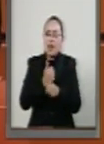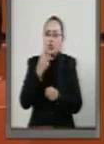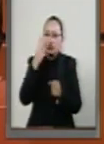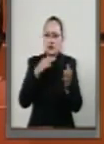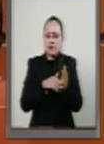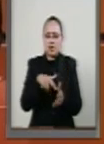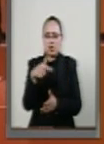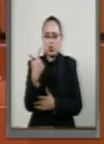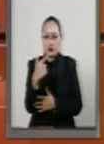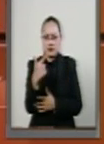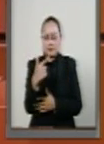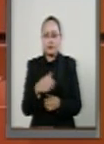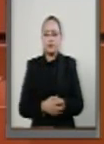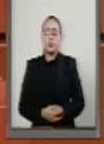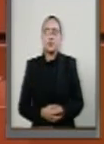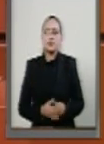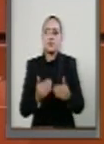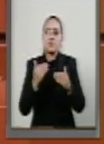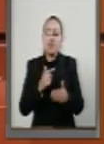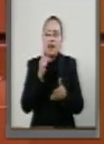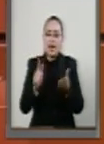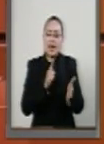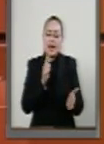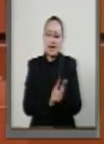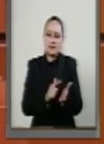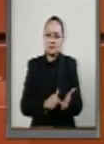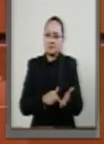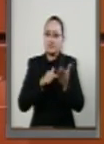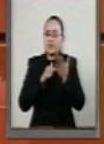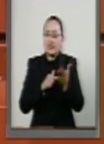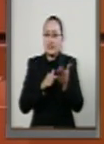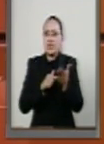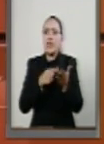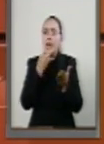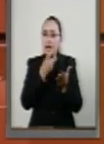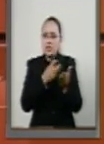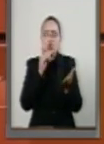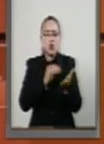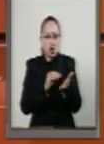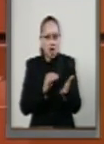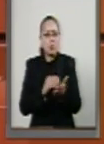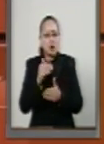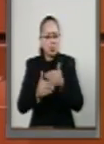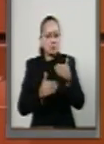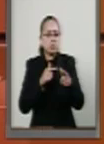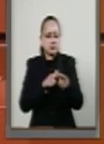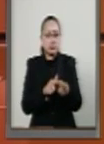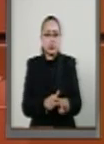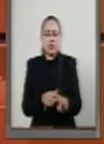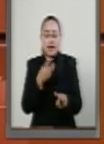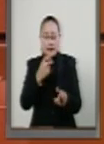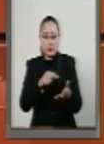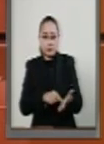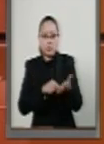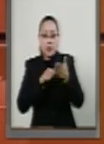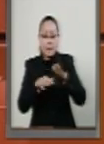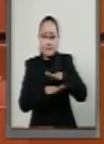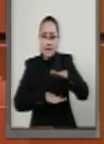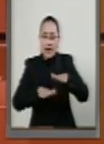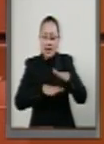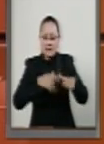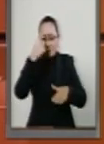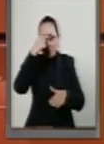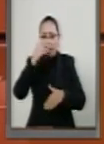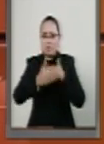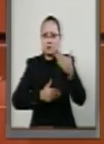y como la ley lo estipula, sigue siendo esta vigente y es el referente bajo el cual